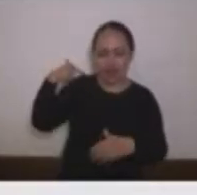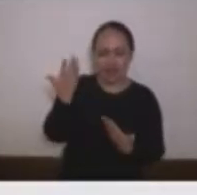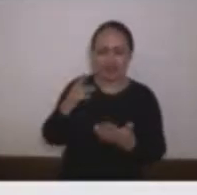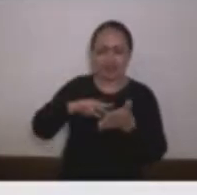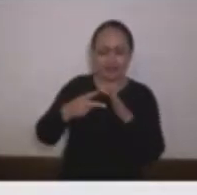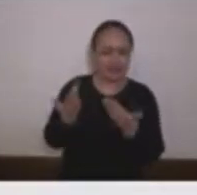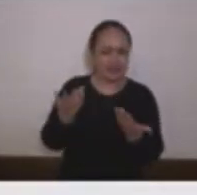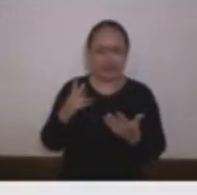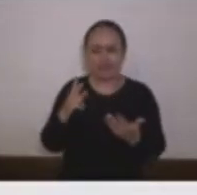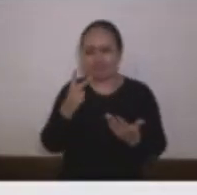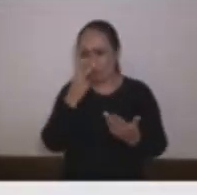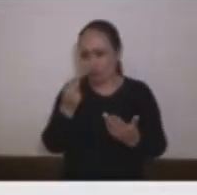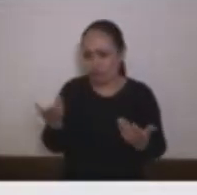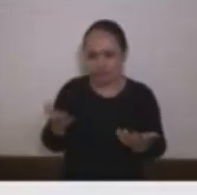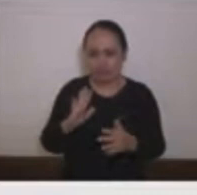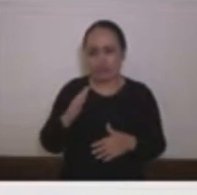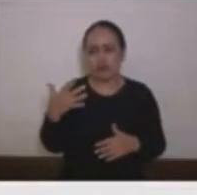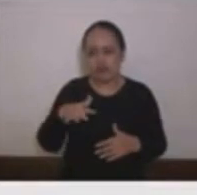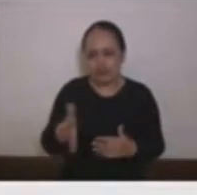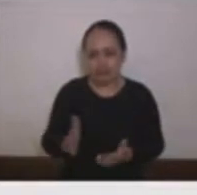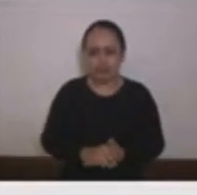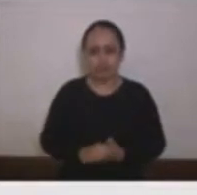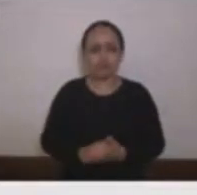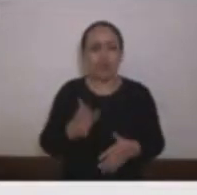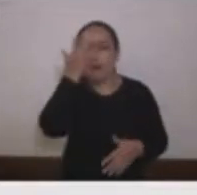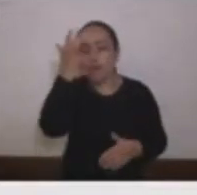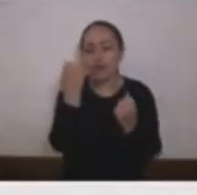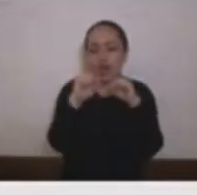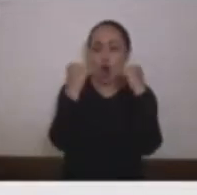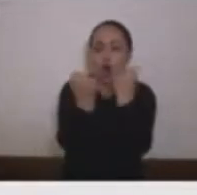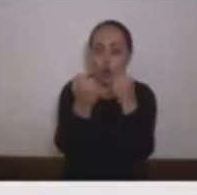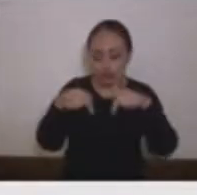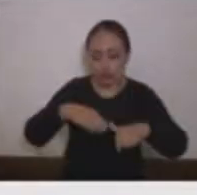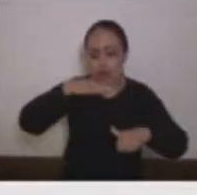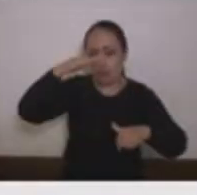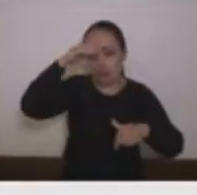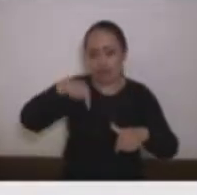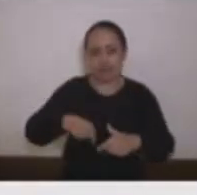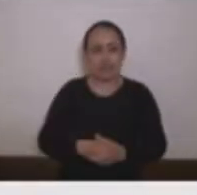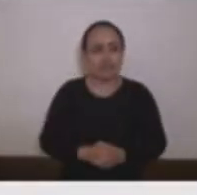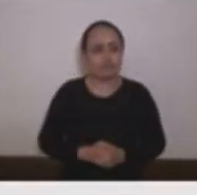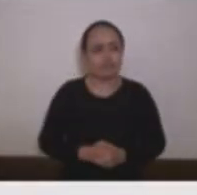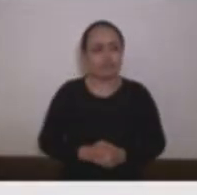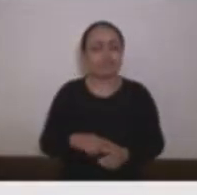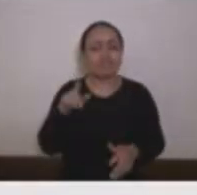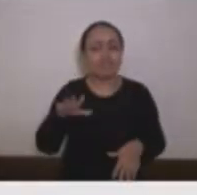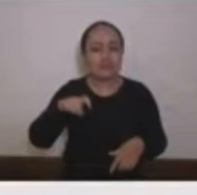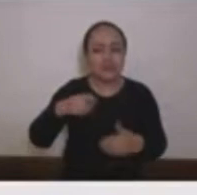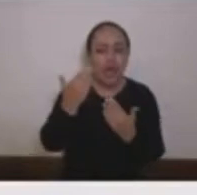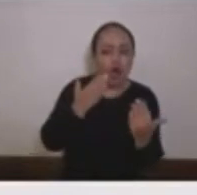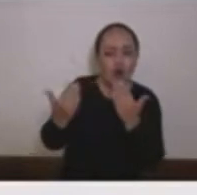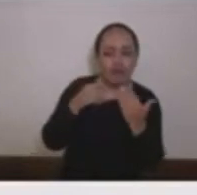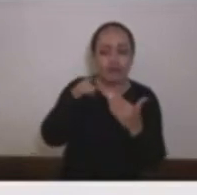gestión como Contralor por qué razón el Consejo de Medellín debería confiar en su control a la gestión